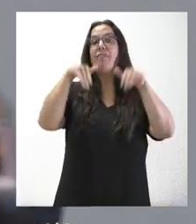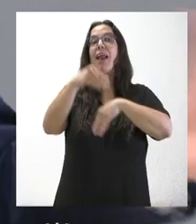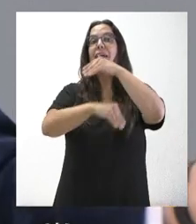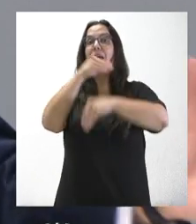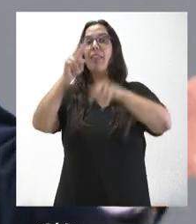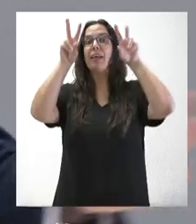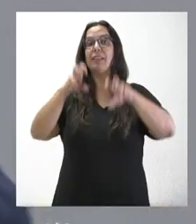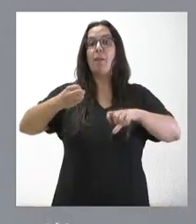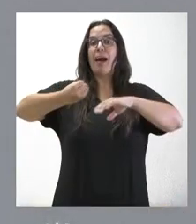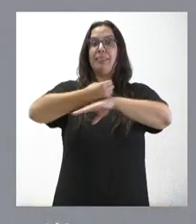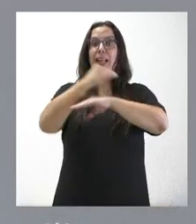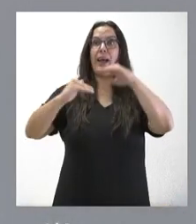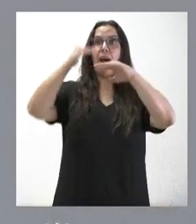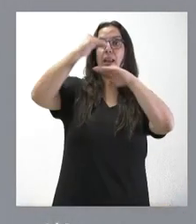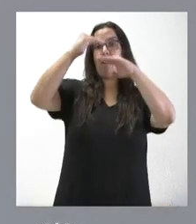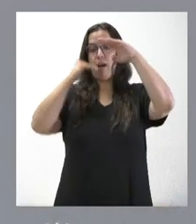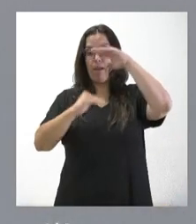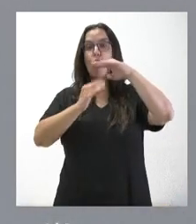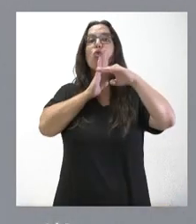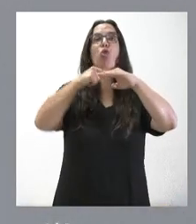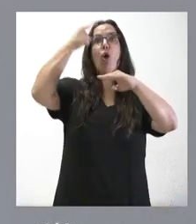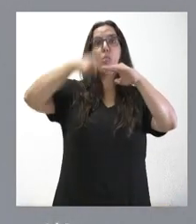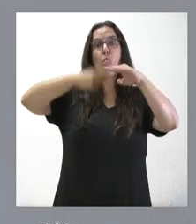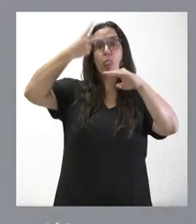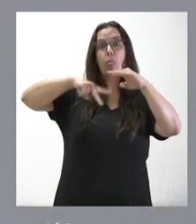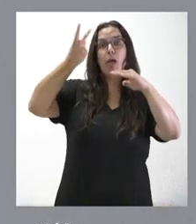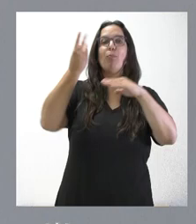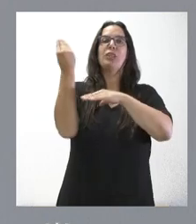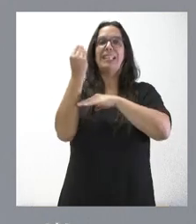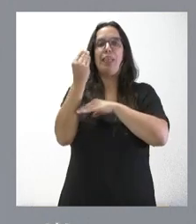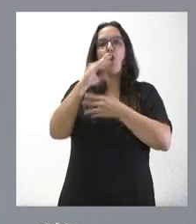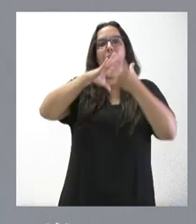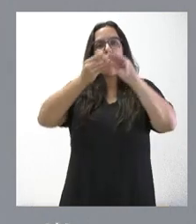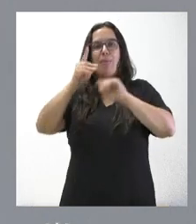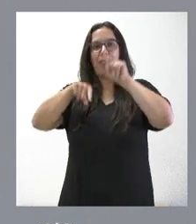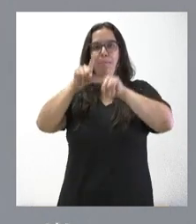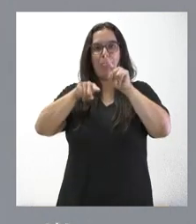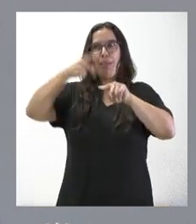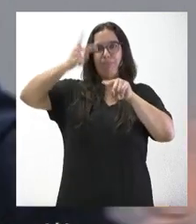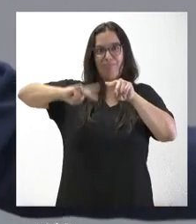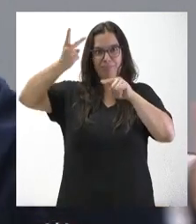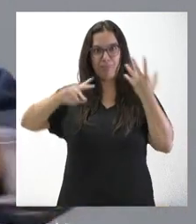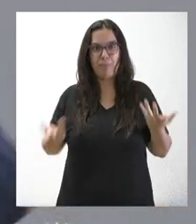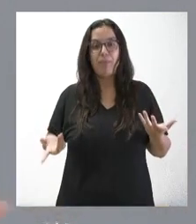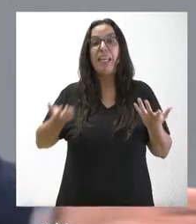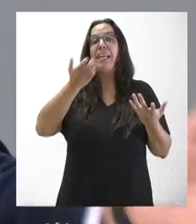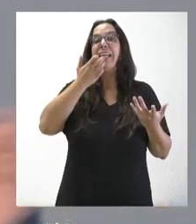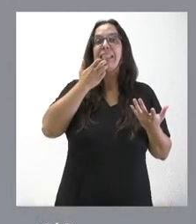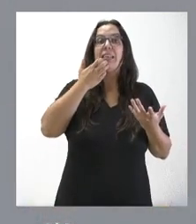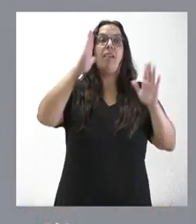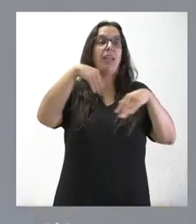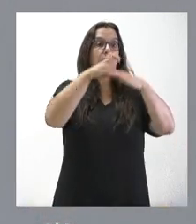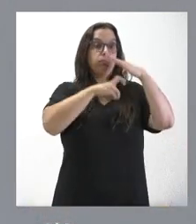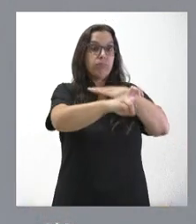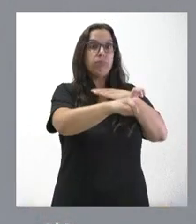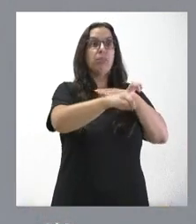el tren pasa en superficie, pues la estación será de unas condiciones y características. Si el tren se soterra y se libera todo ese